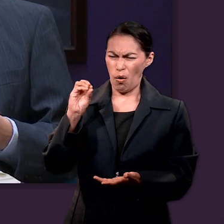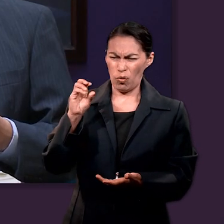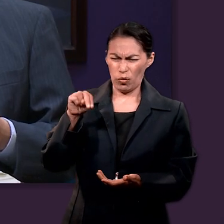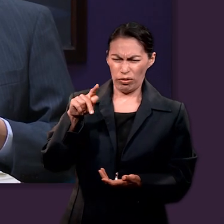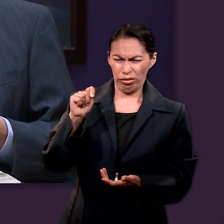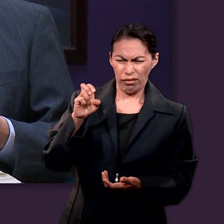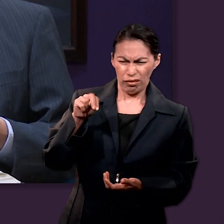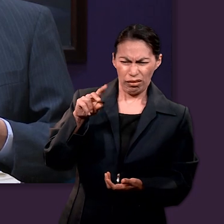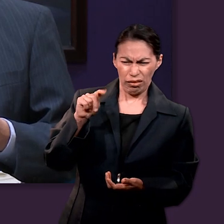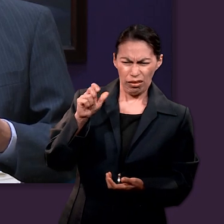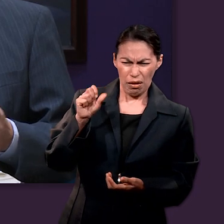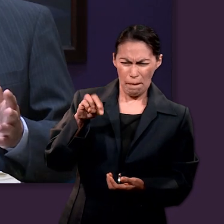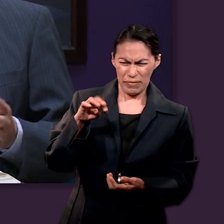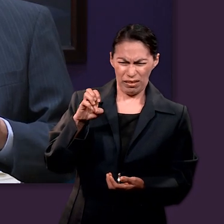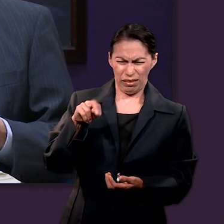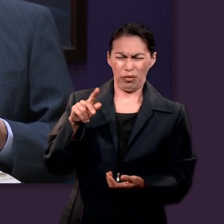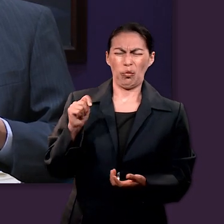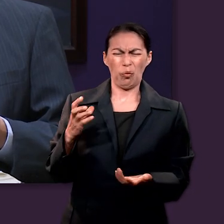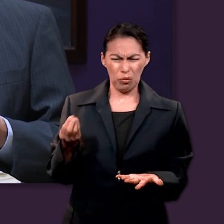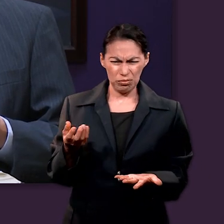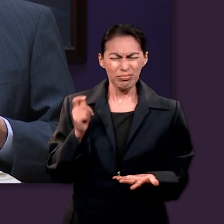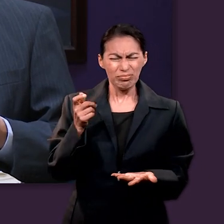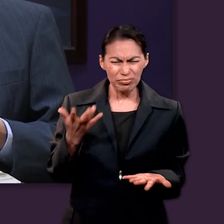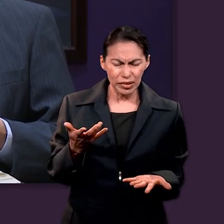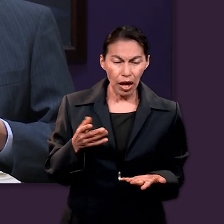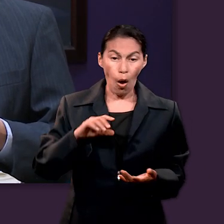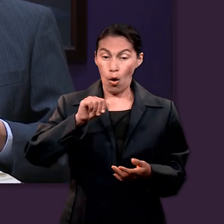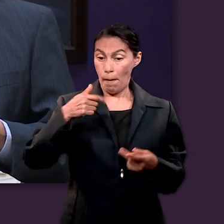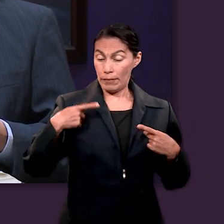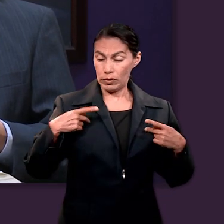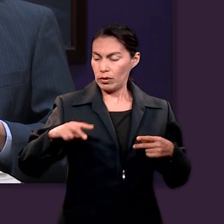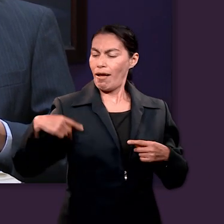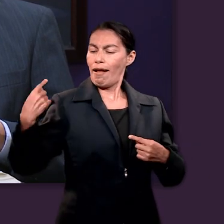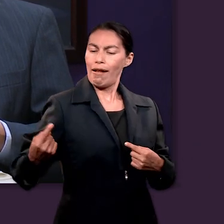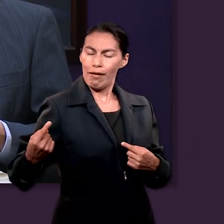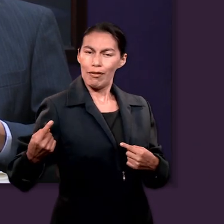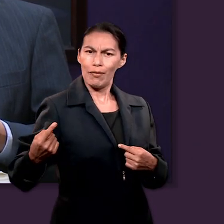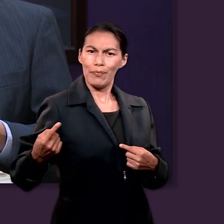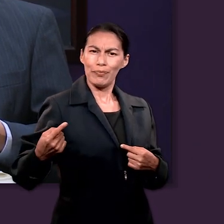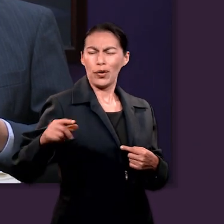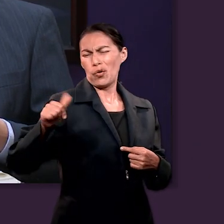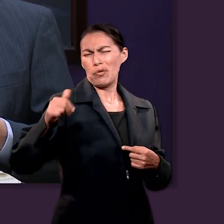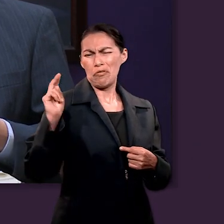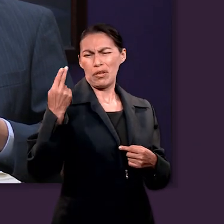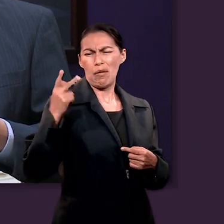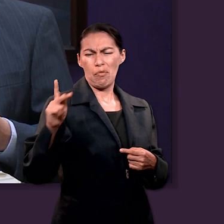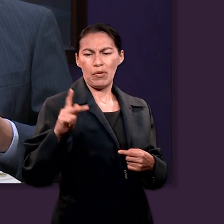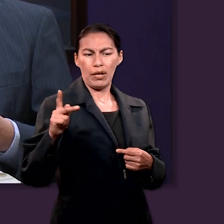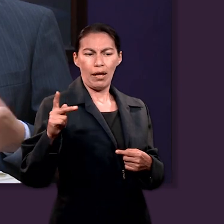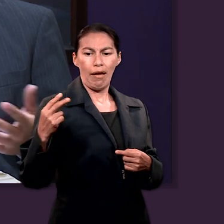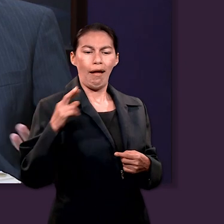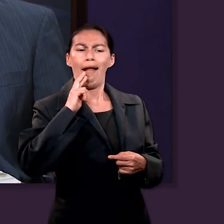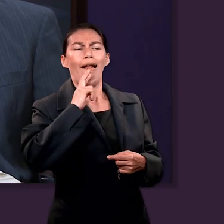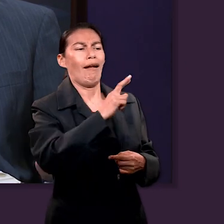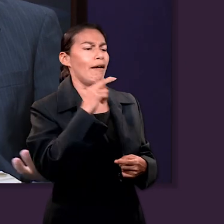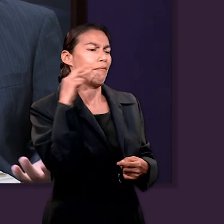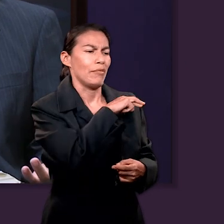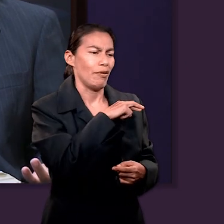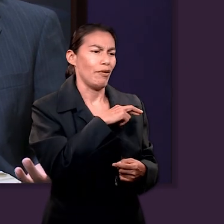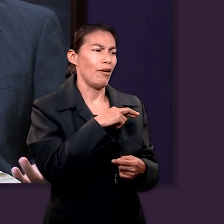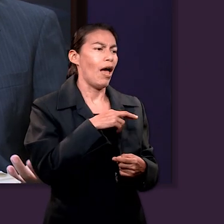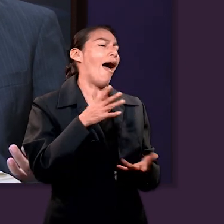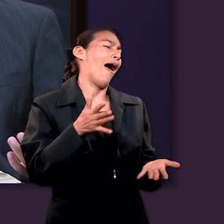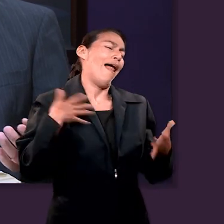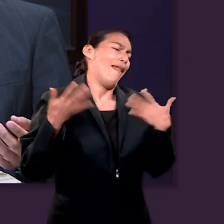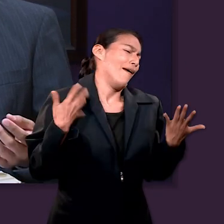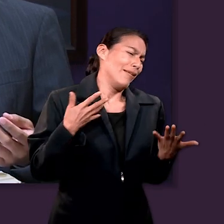era de una universidad pública y ella responde por mí y me dice pues estar contentos,